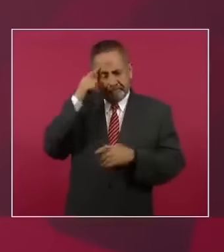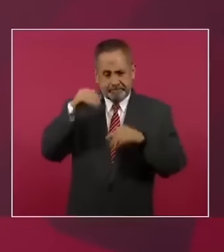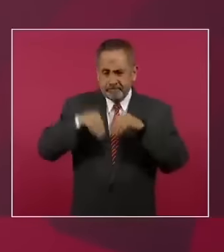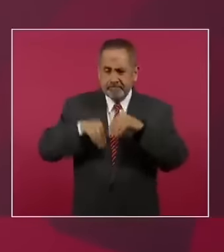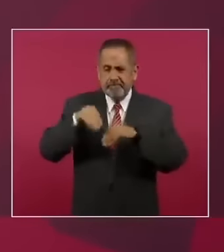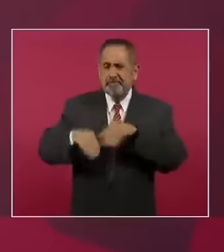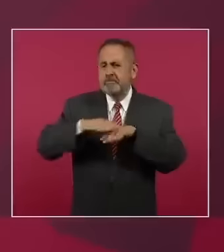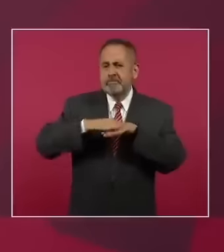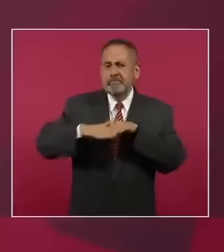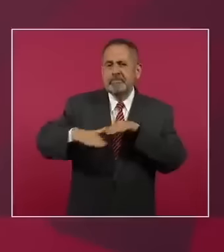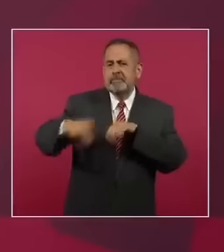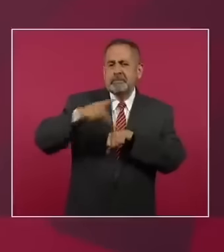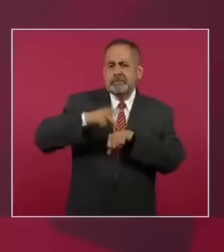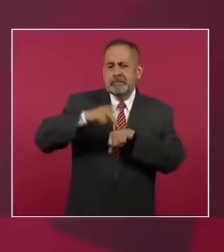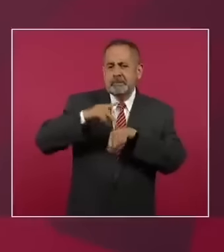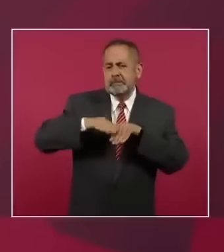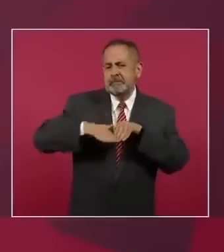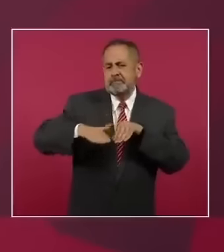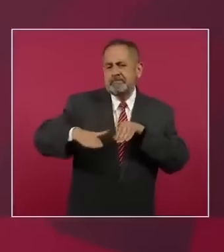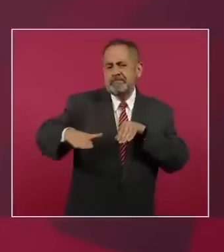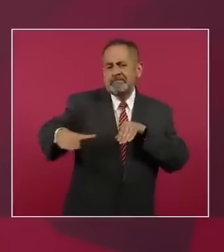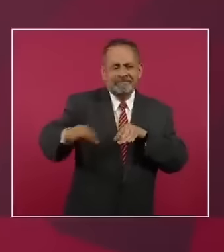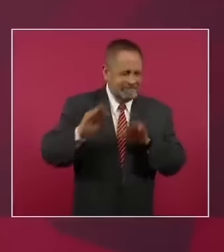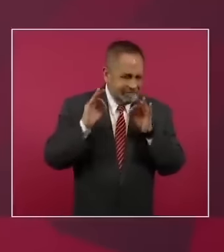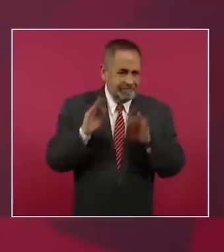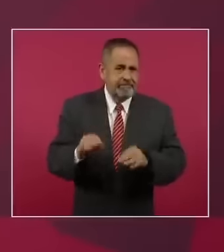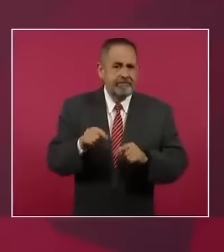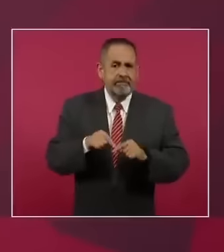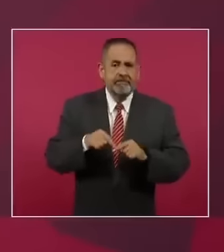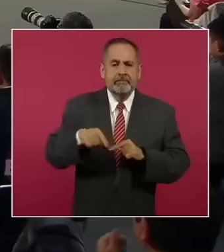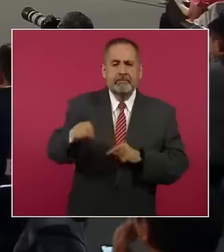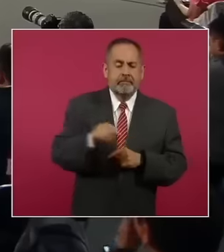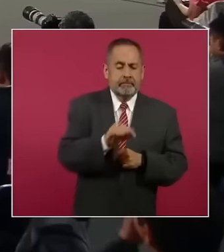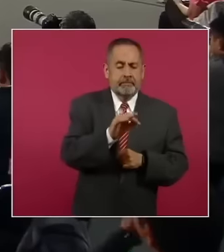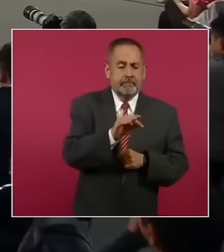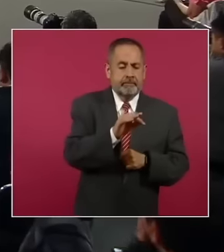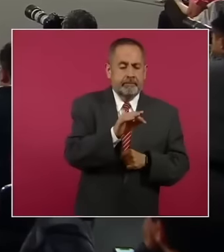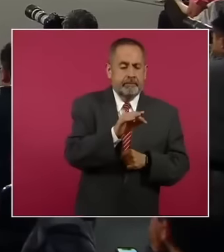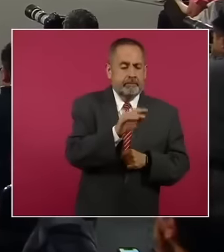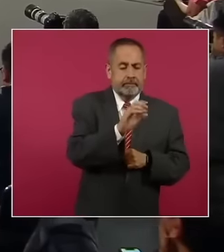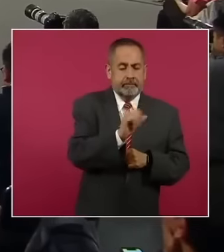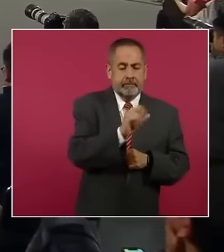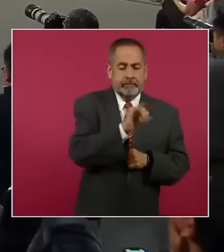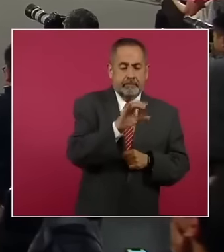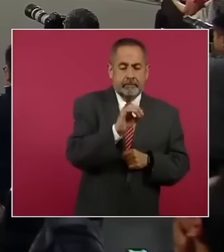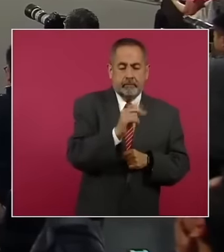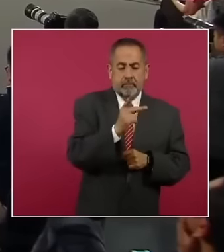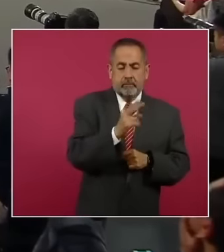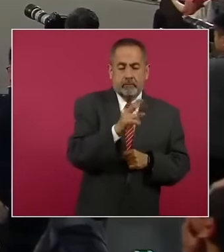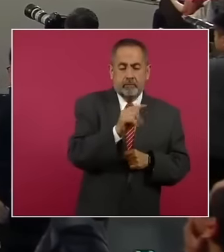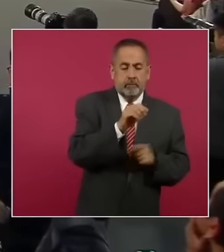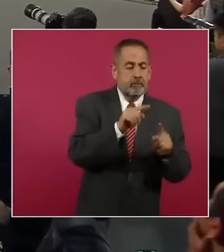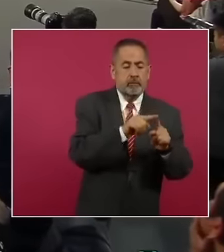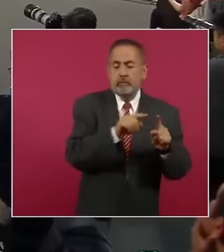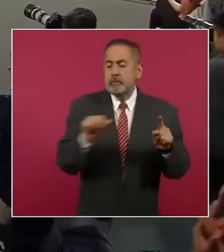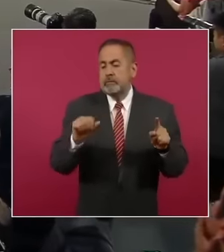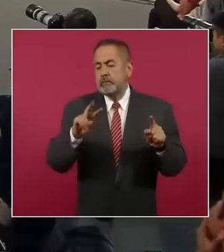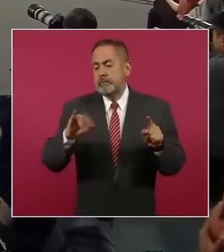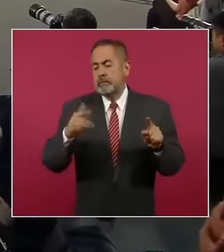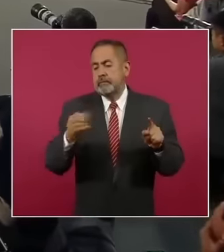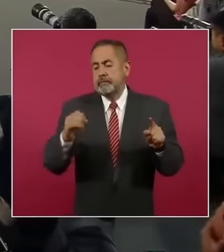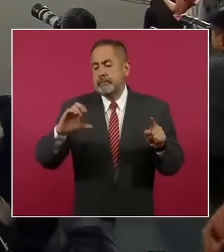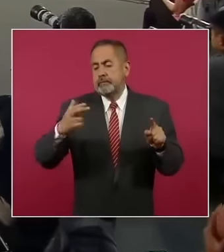artesanal de Felipe Carrillo Puerto a Vigía Chico,